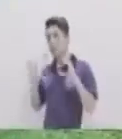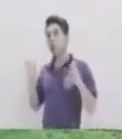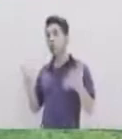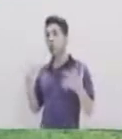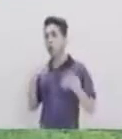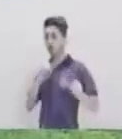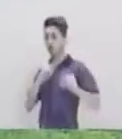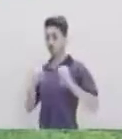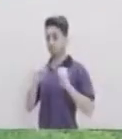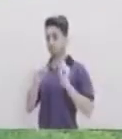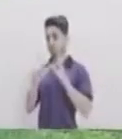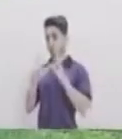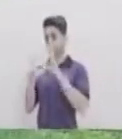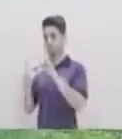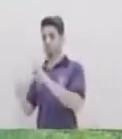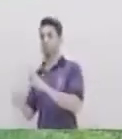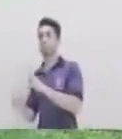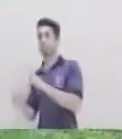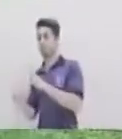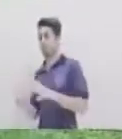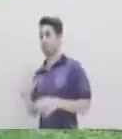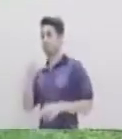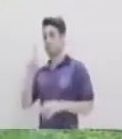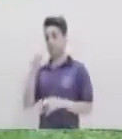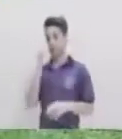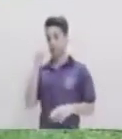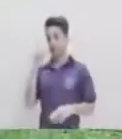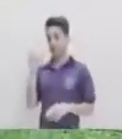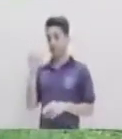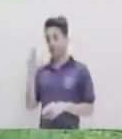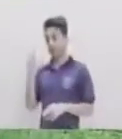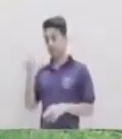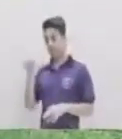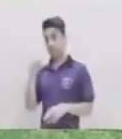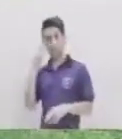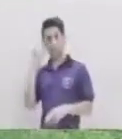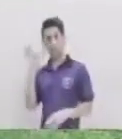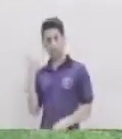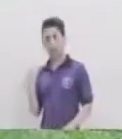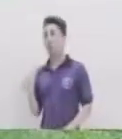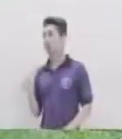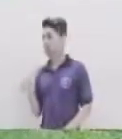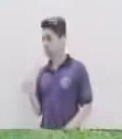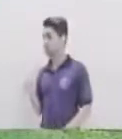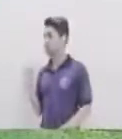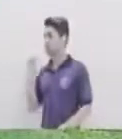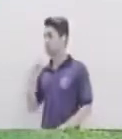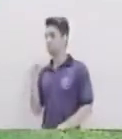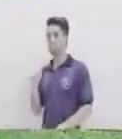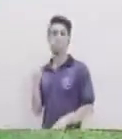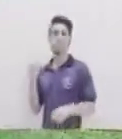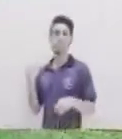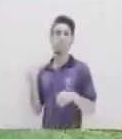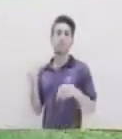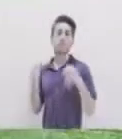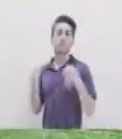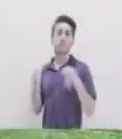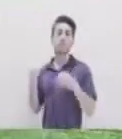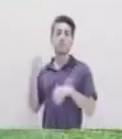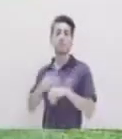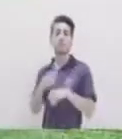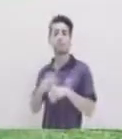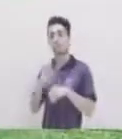ejercer Nuestro liderazgo En el entorno En que nosotros Nos movemos Definitivamente Y es que Muchas veces